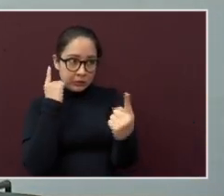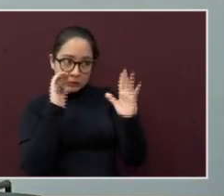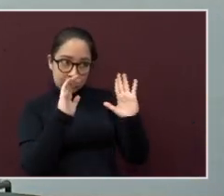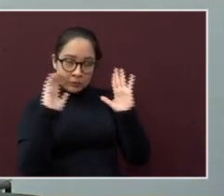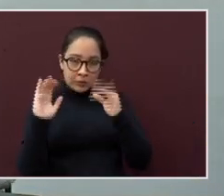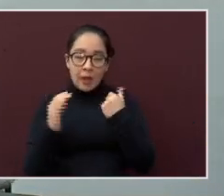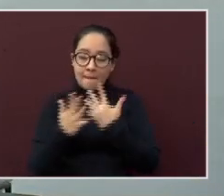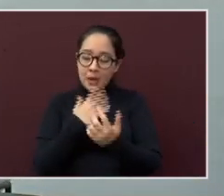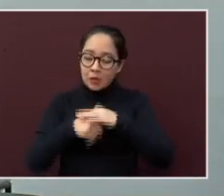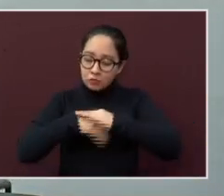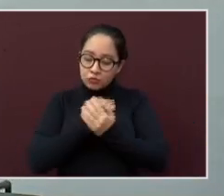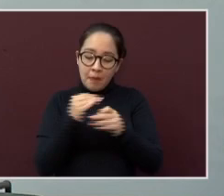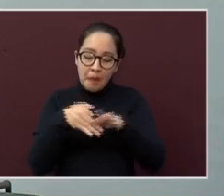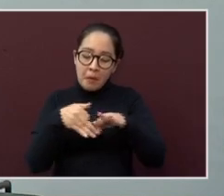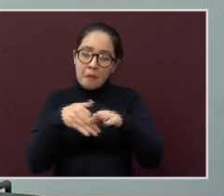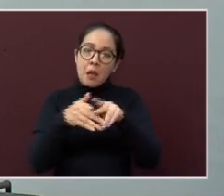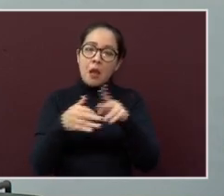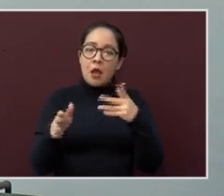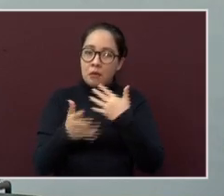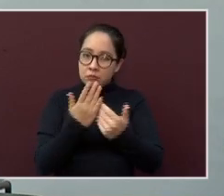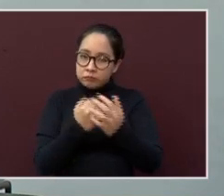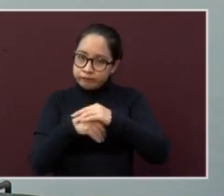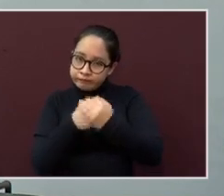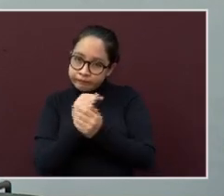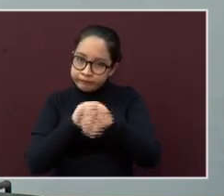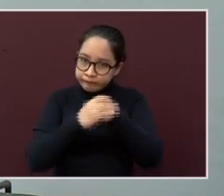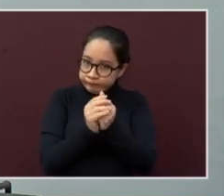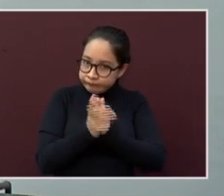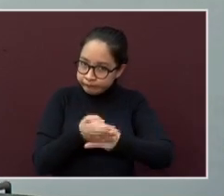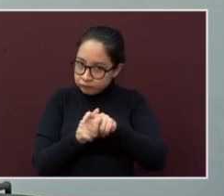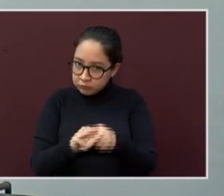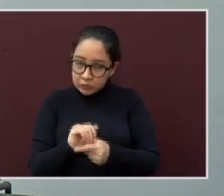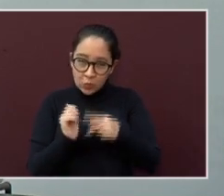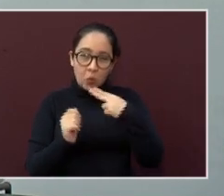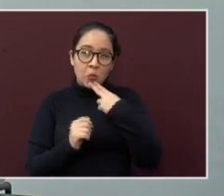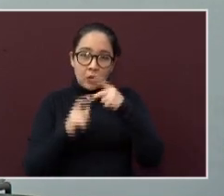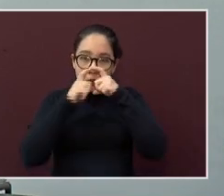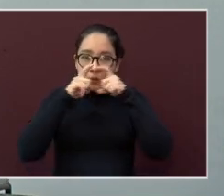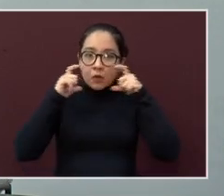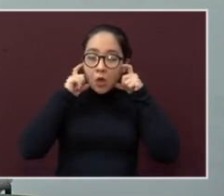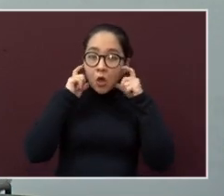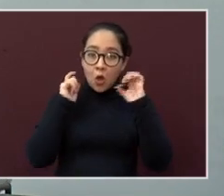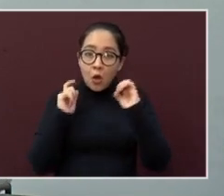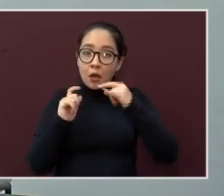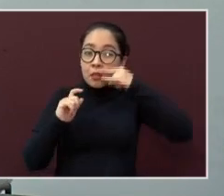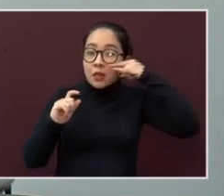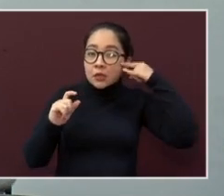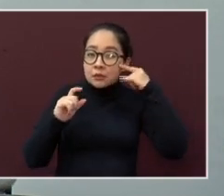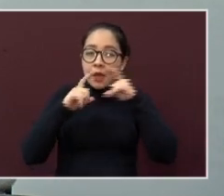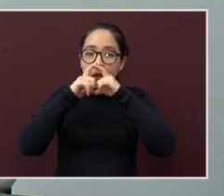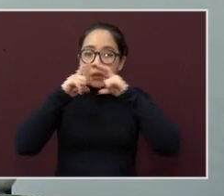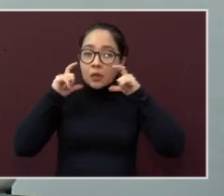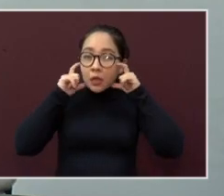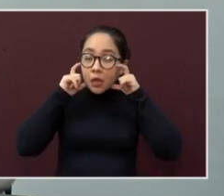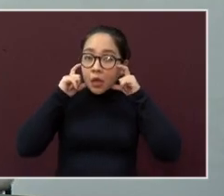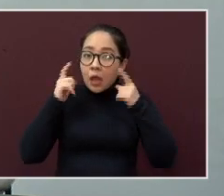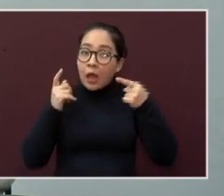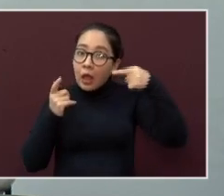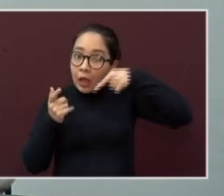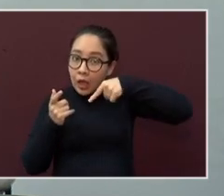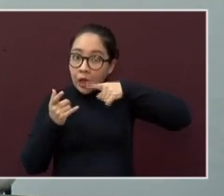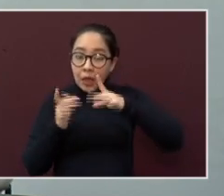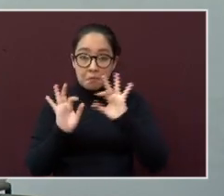el uso de cubrebocas o caretas transparentes para quienes tienen que convivir con nuestra población consordera.